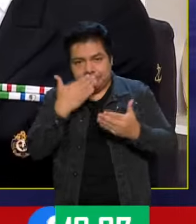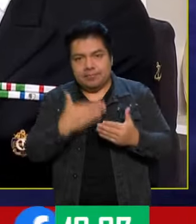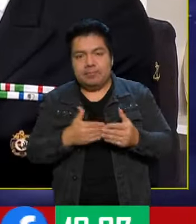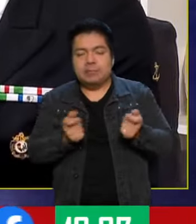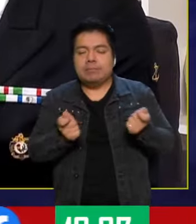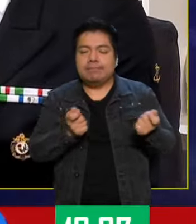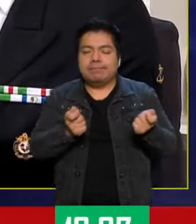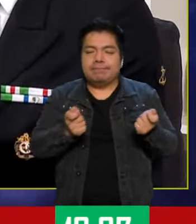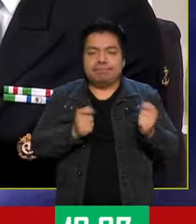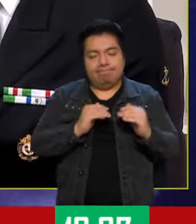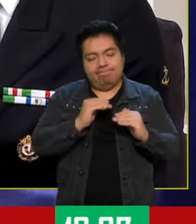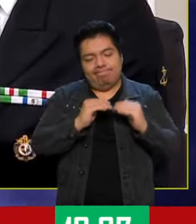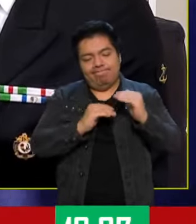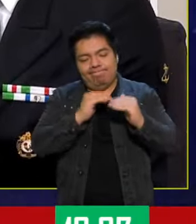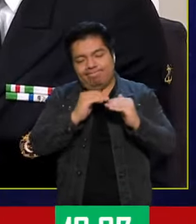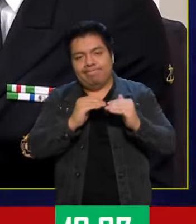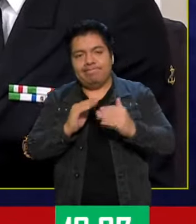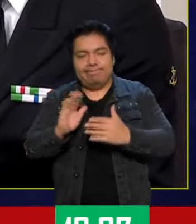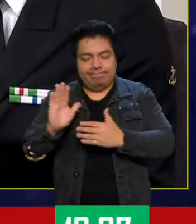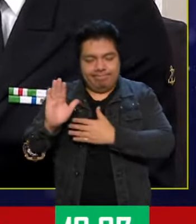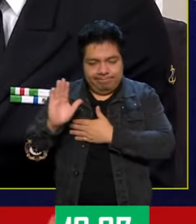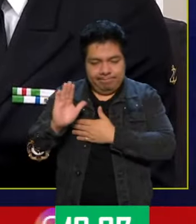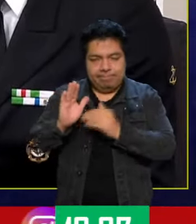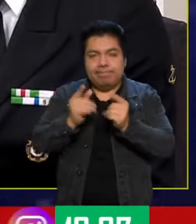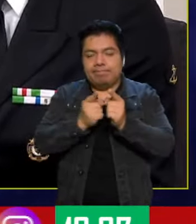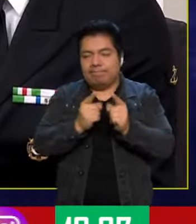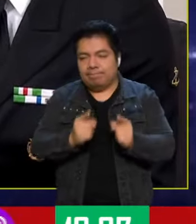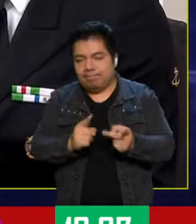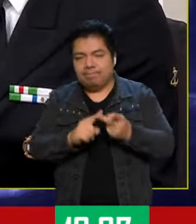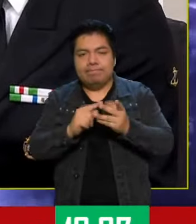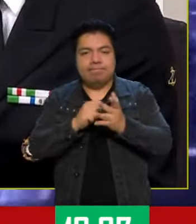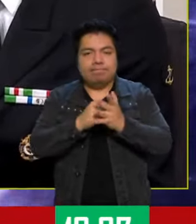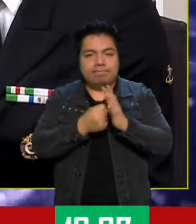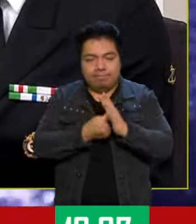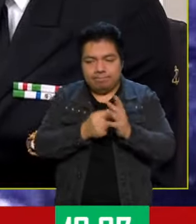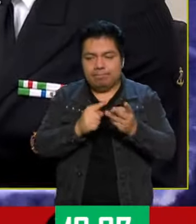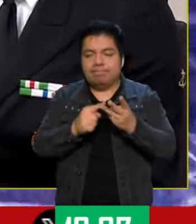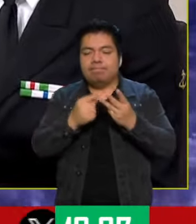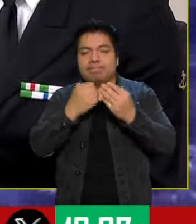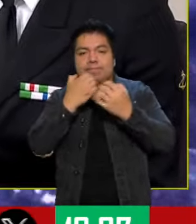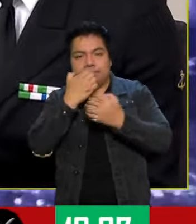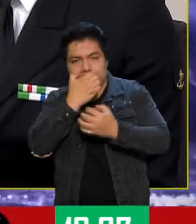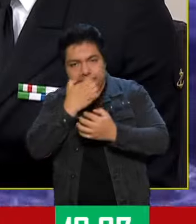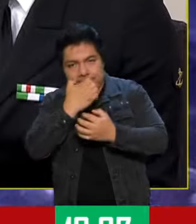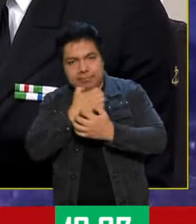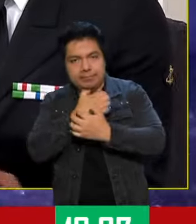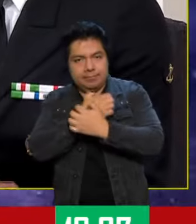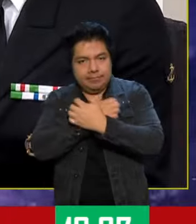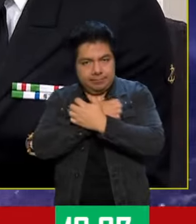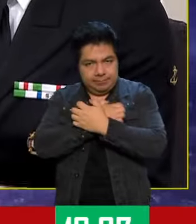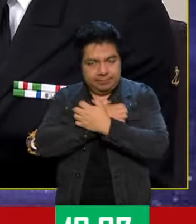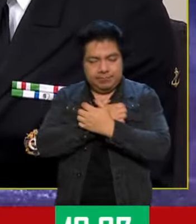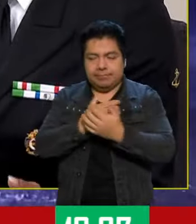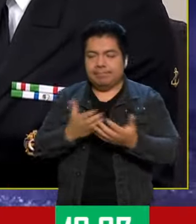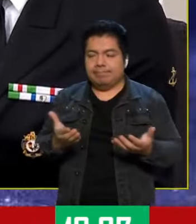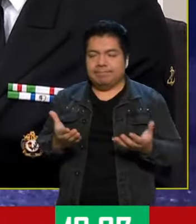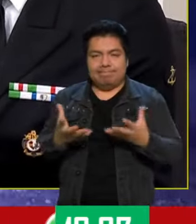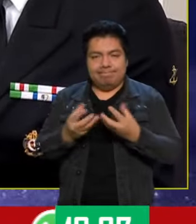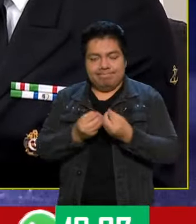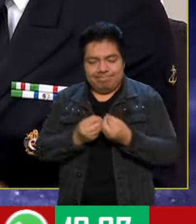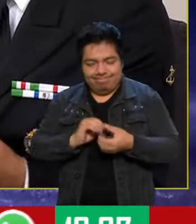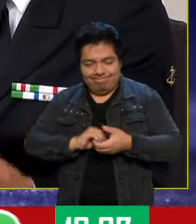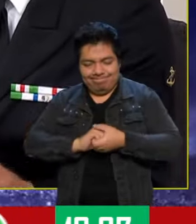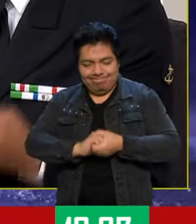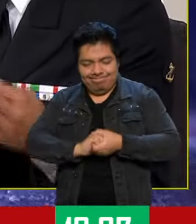nuestras operaciones, por el compromiso en el desarrollo, la tecnología, educación. Estamos muy comprometidos. Somos una armada de